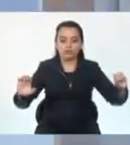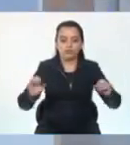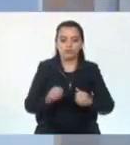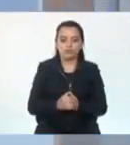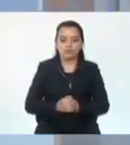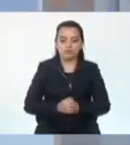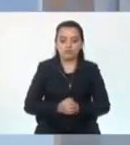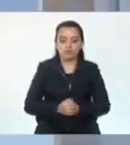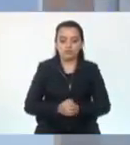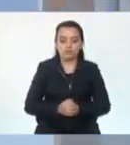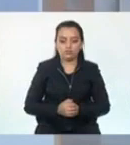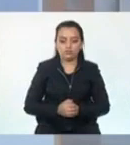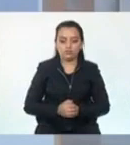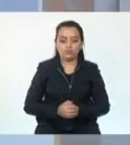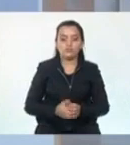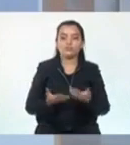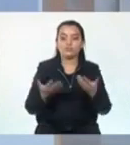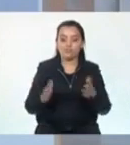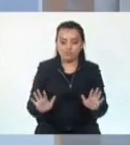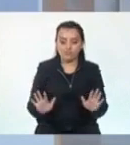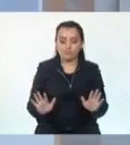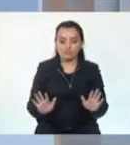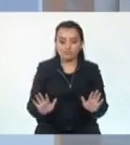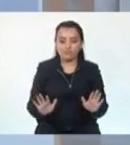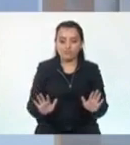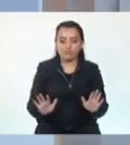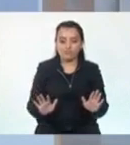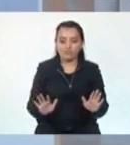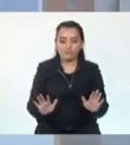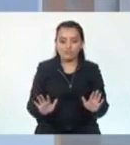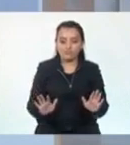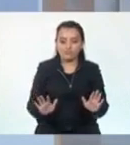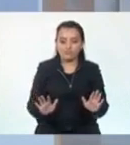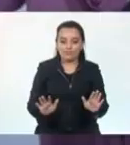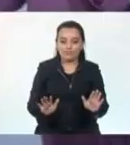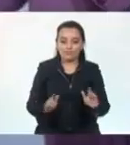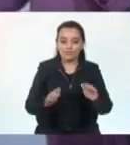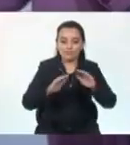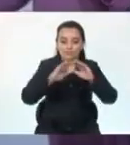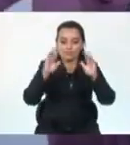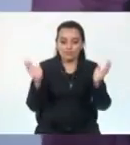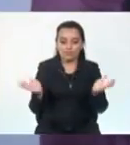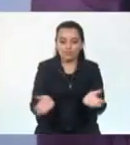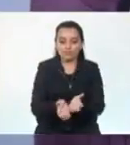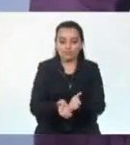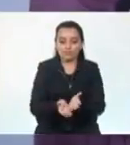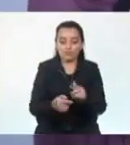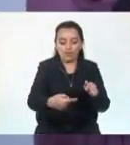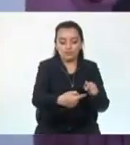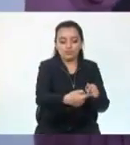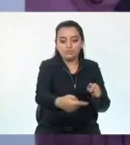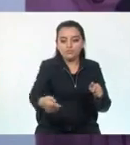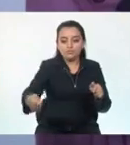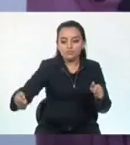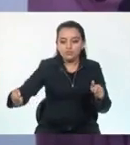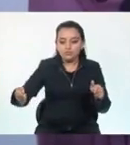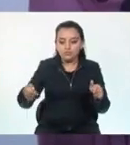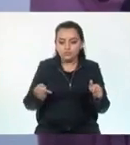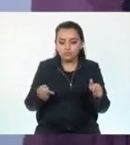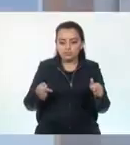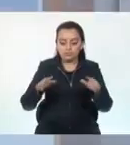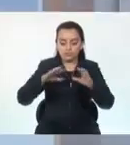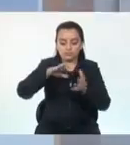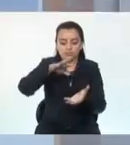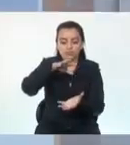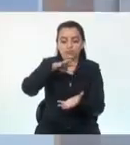Chicos, hemos descubierto que las líneas imaginarias convencionales, la línea del ecuador, divide a la Tierra en dos